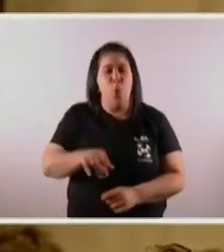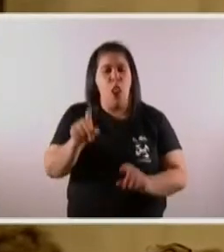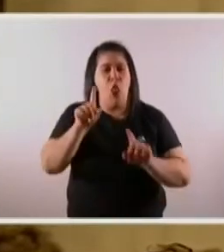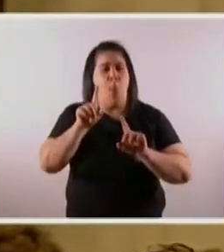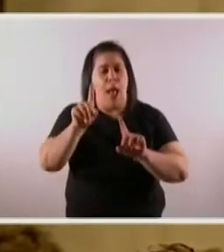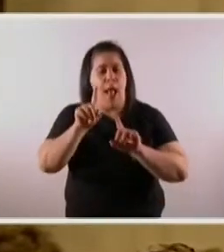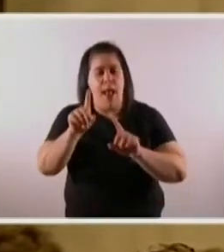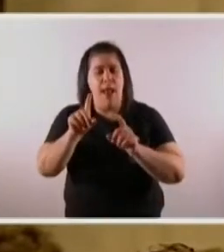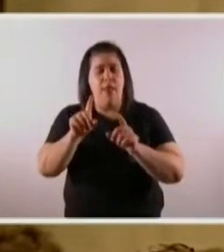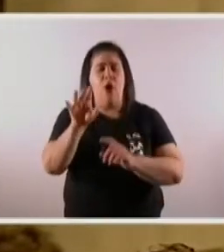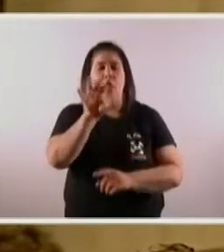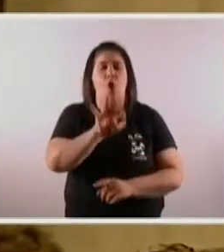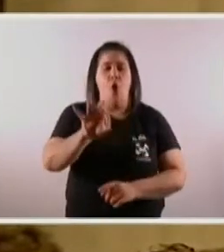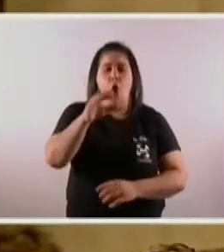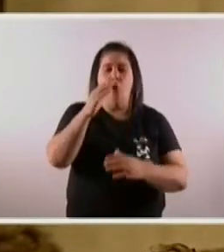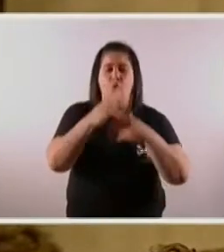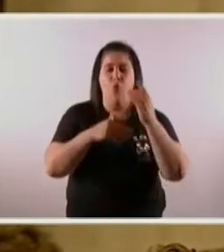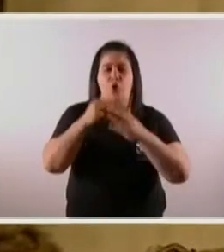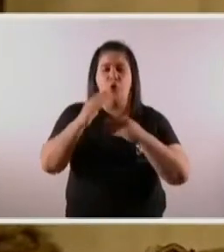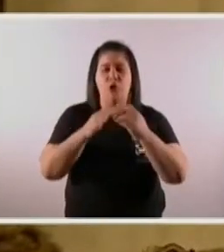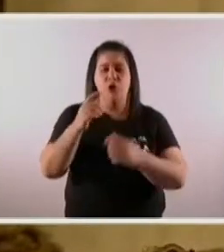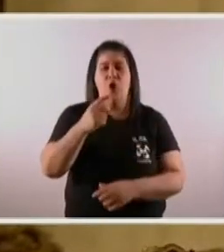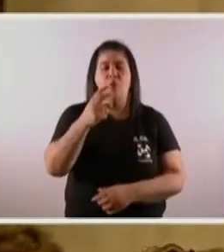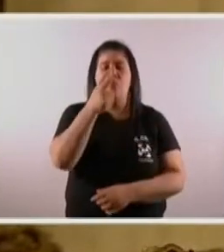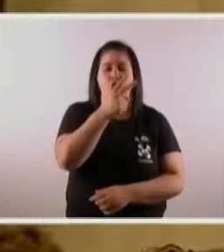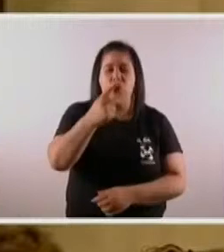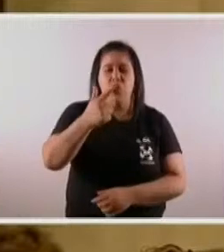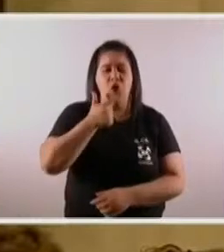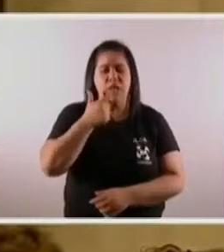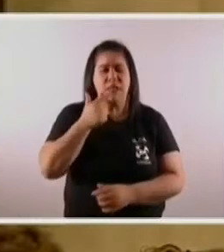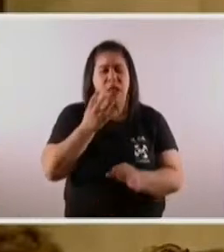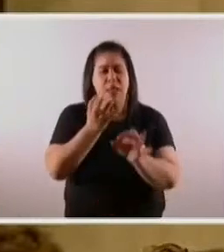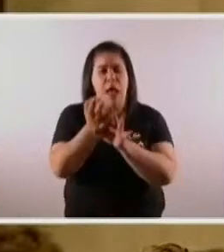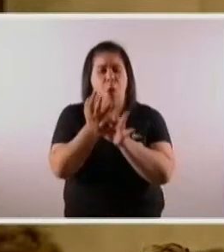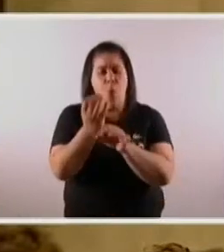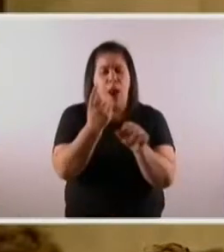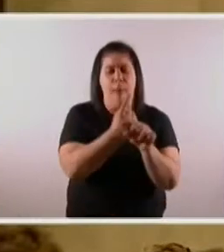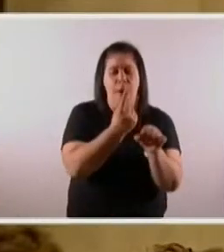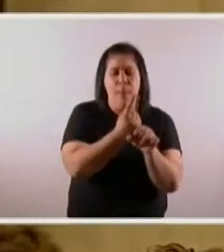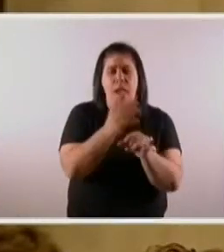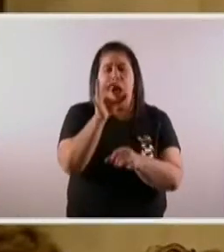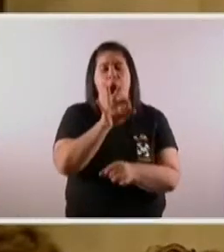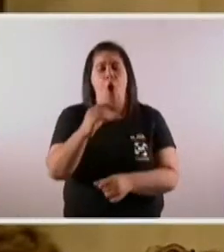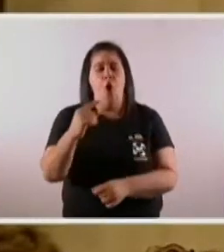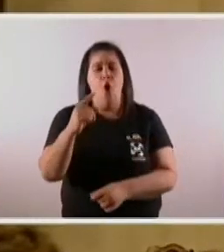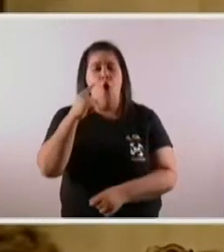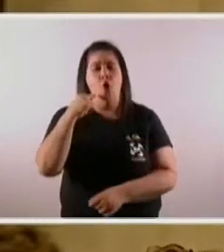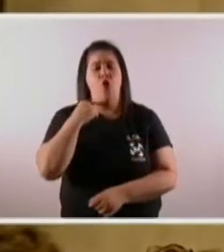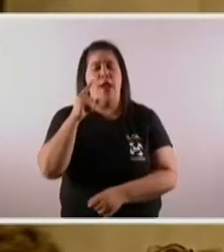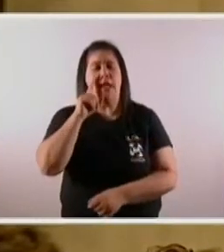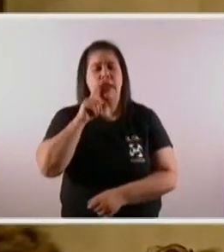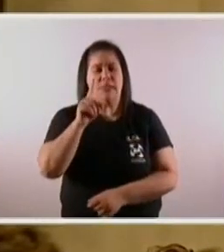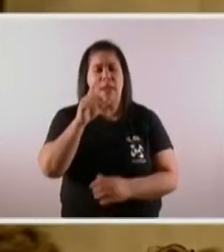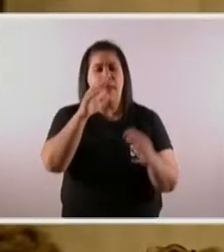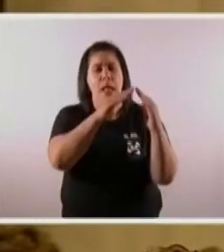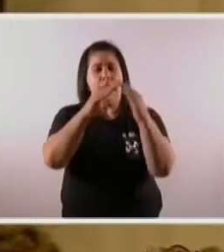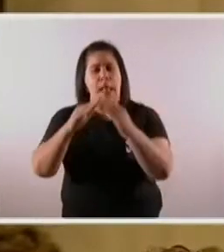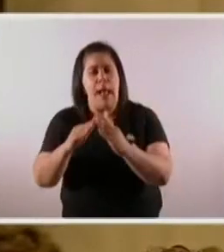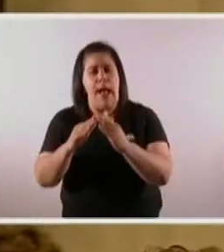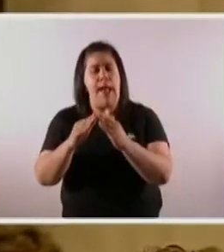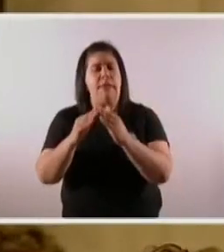O a la construcción de 217 escuelas primarias. O 13.000 viviendas nuevas, como estamos construyendo en los barrios vulnerables.